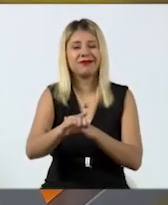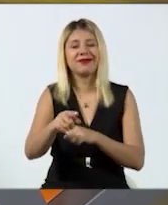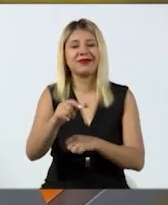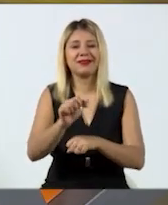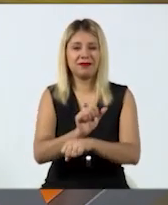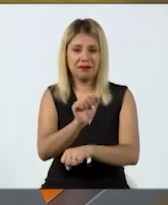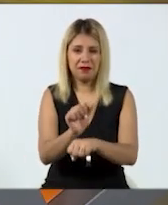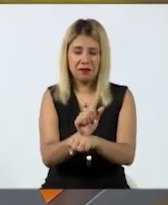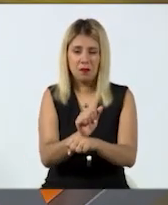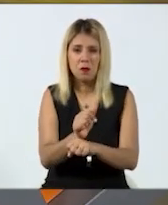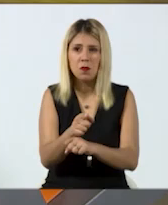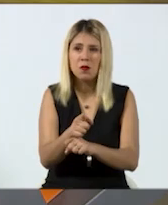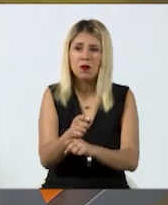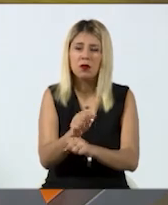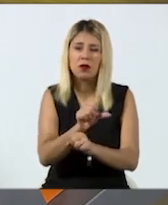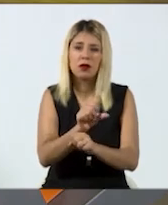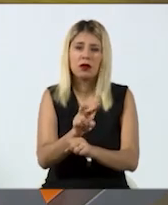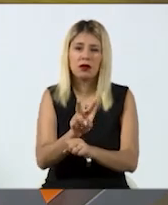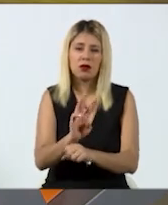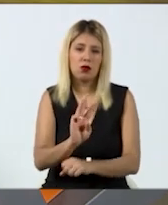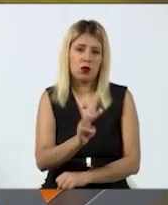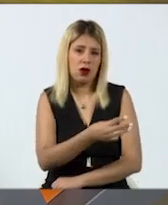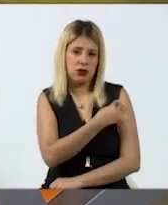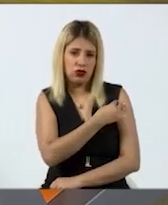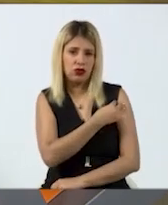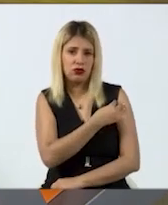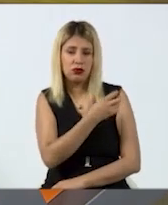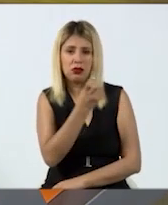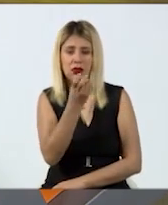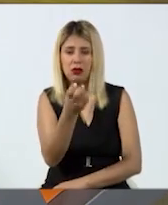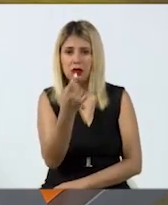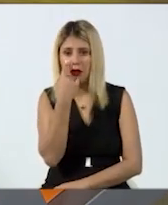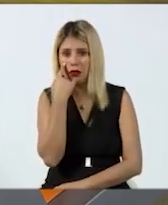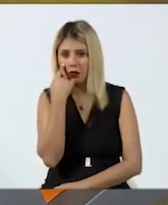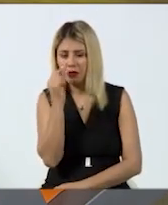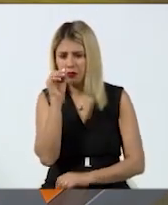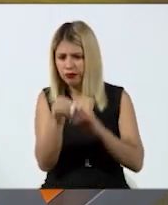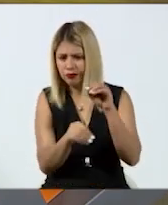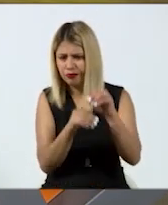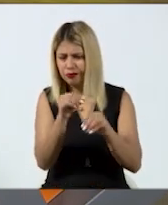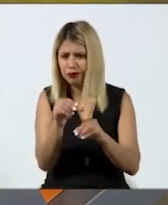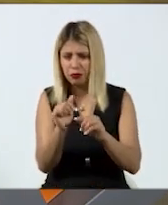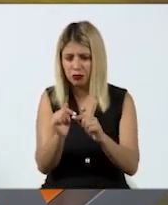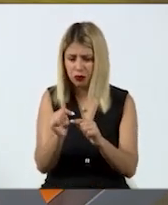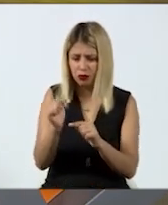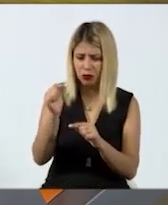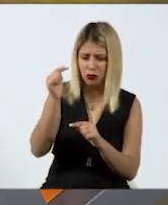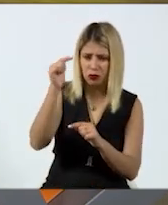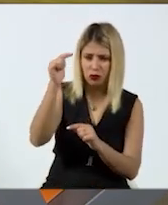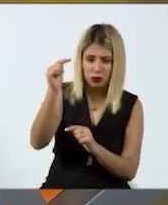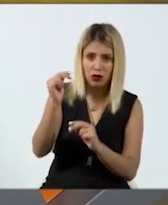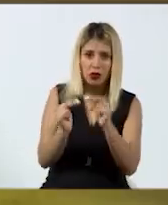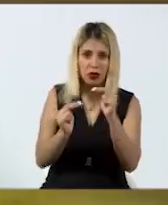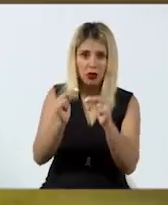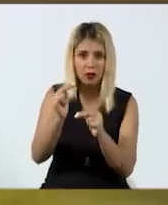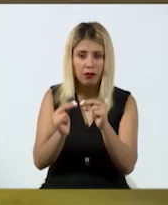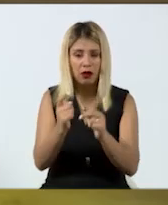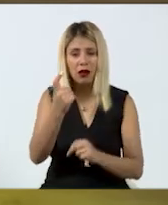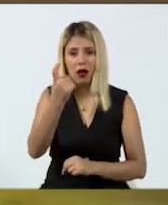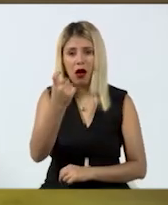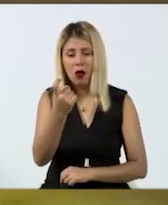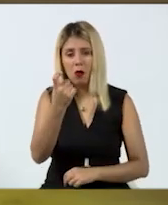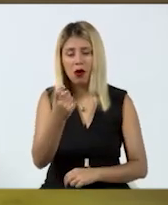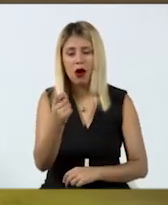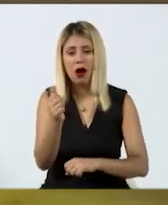avenida Washington, de Washington, y están marcando la altura precisamente del nivel del agua en color amarillo,